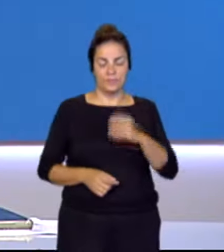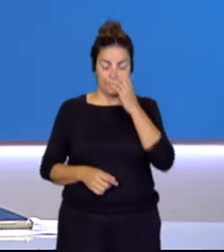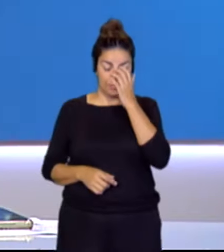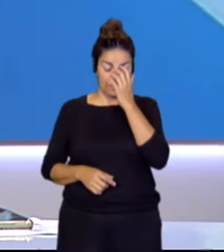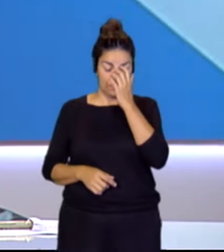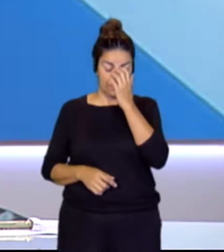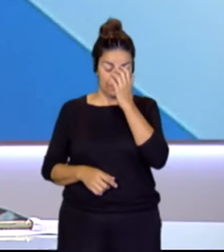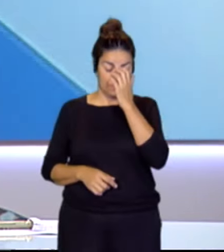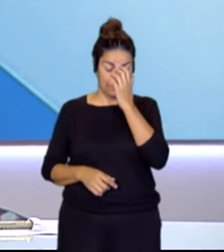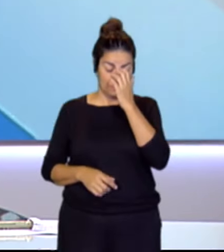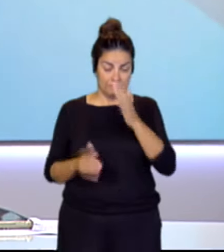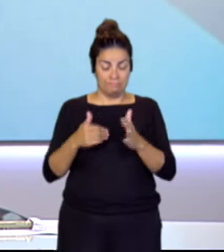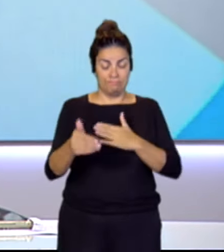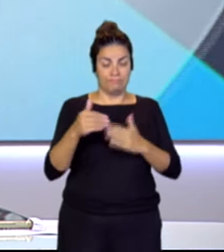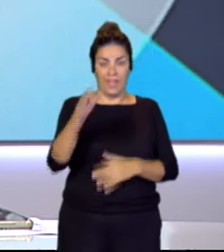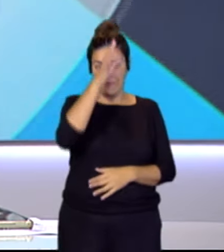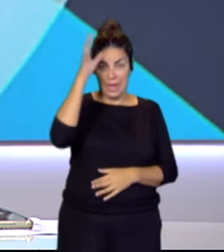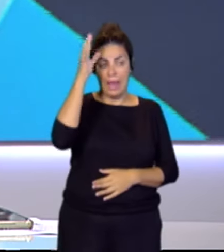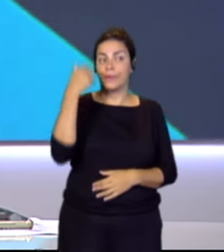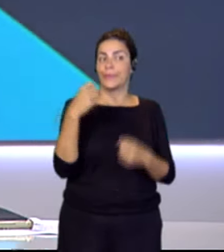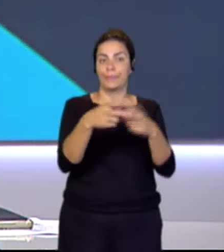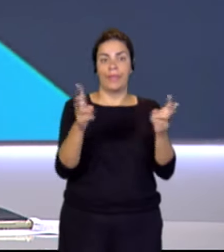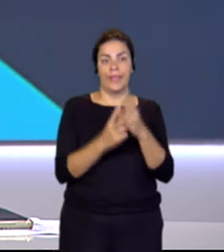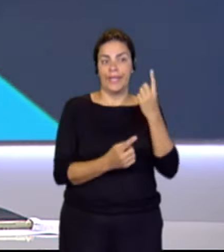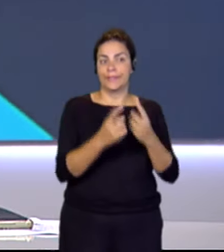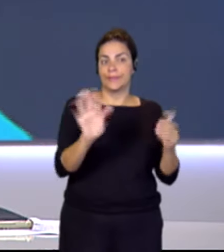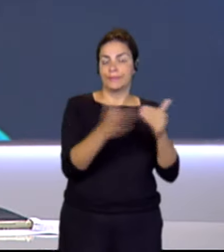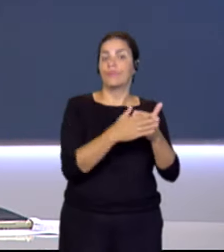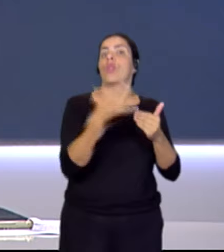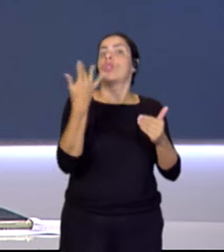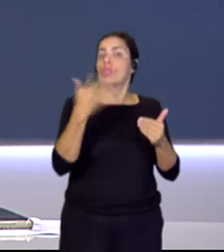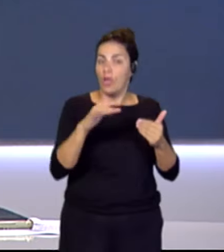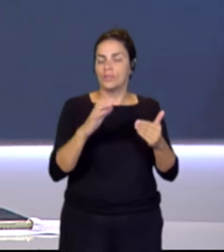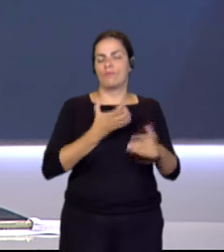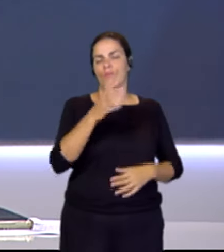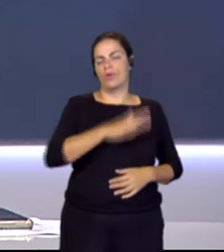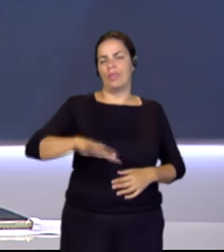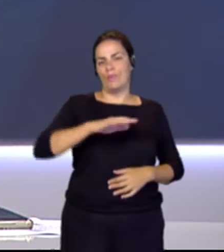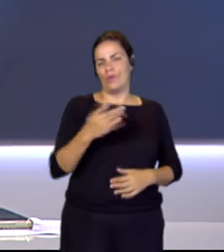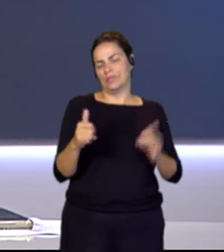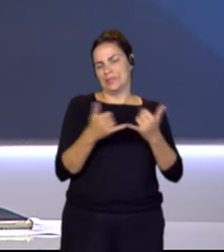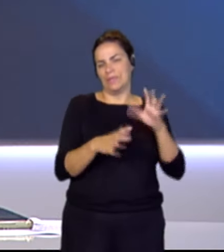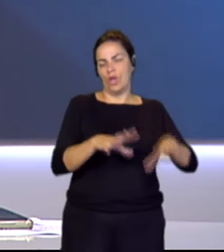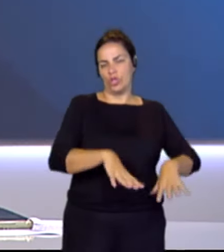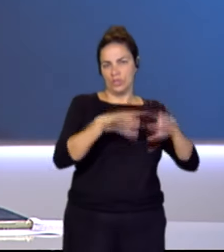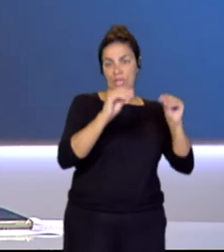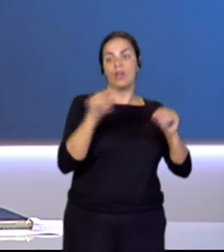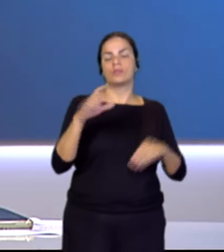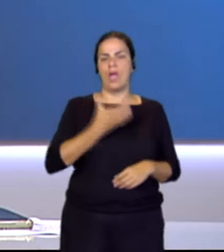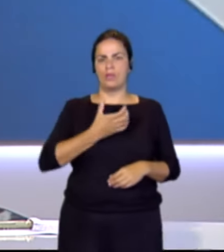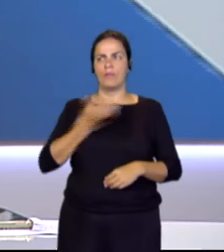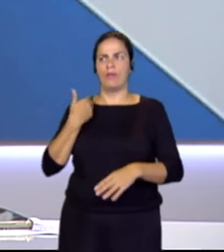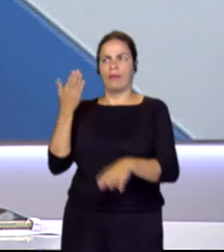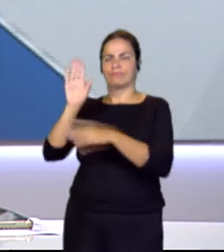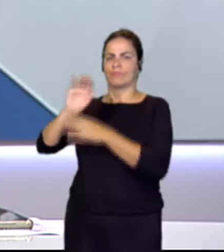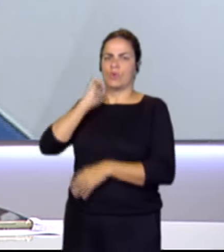Y un verano más a la vista y sus piscinas siguen cerradas. Estamos hablando del municipio tinerfeño de Los Hilos. El consistorio ha presentado un recurso ante